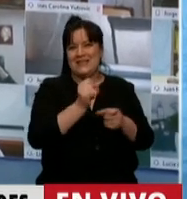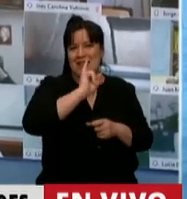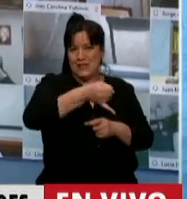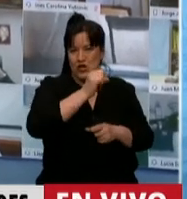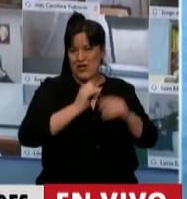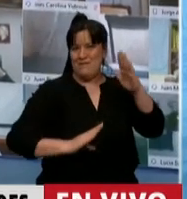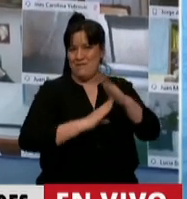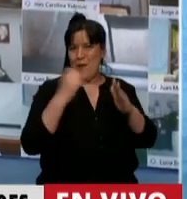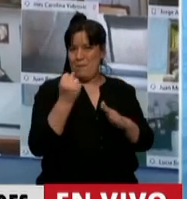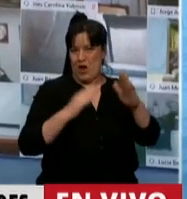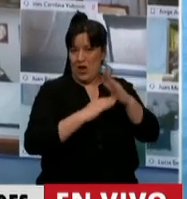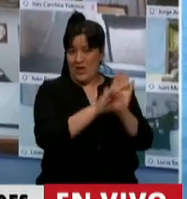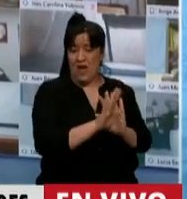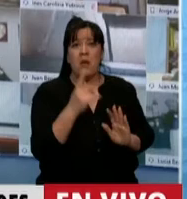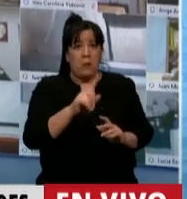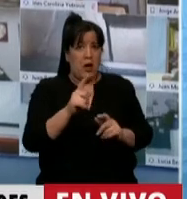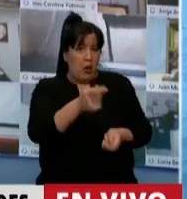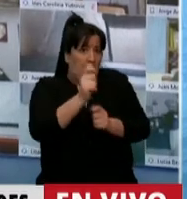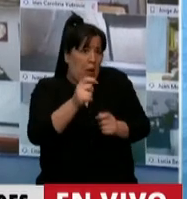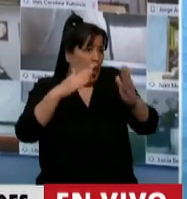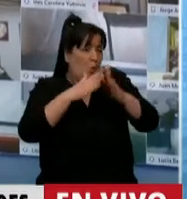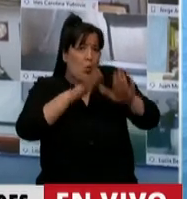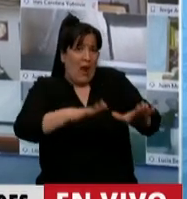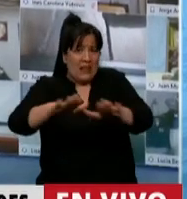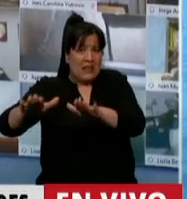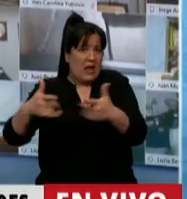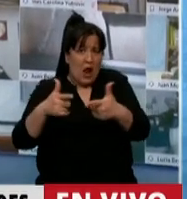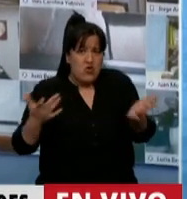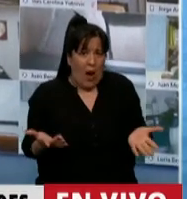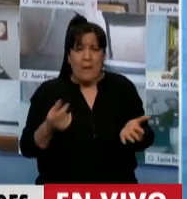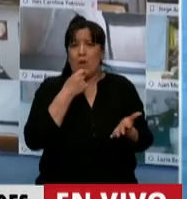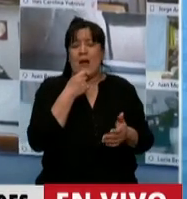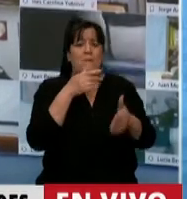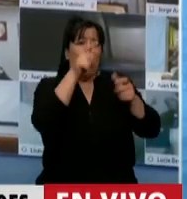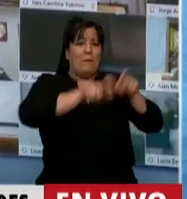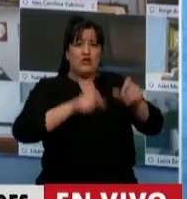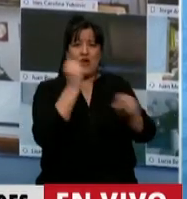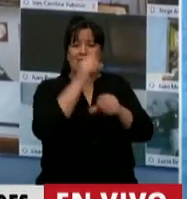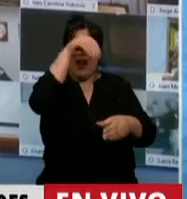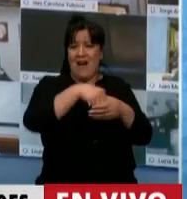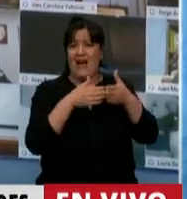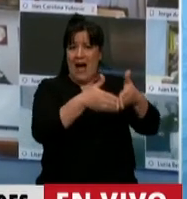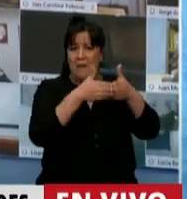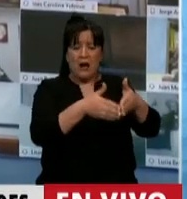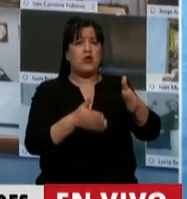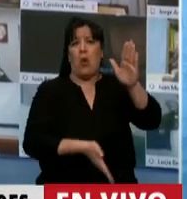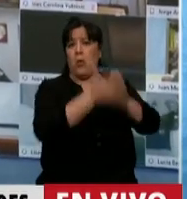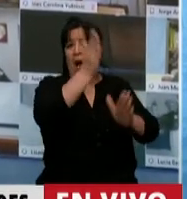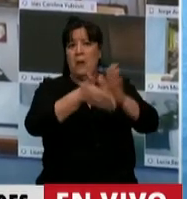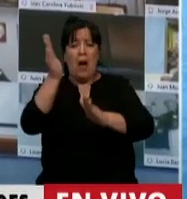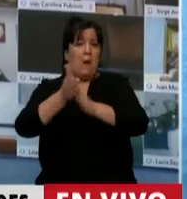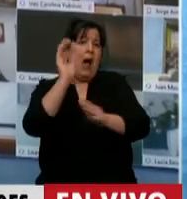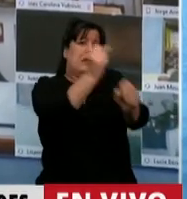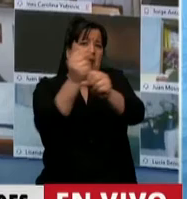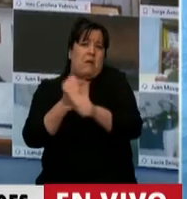tanto en el trabajo pesquero no hay ningún tipo de cuarentena. Los marineros salen a los puertos, salen a trabajar